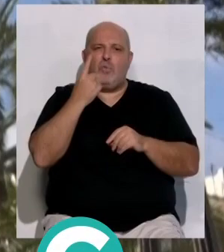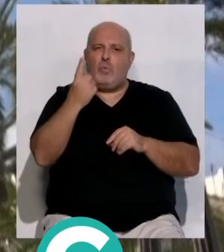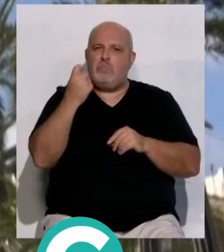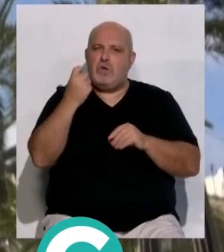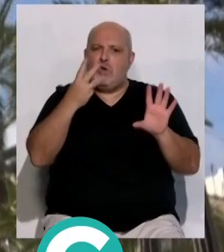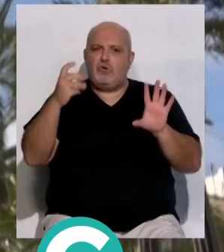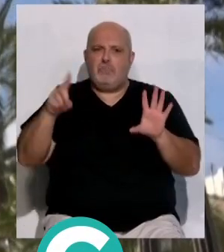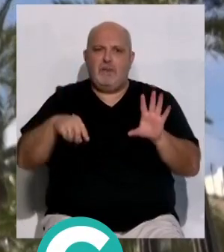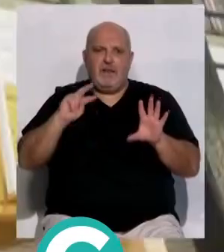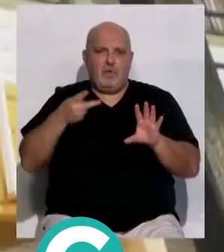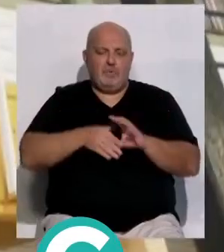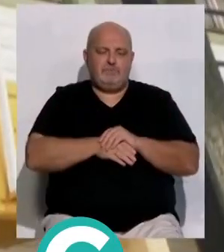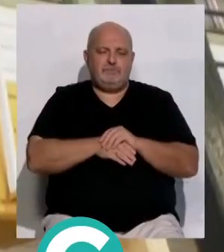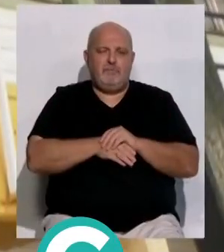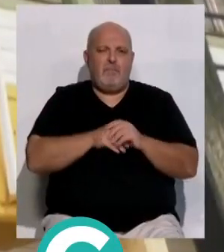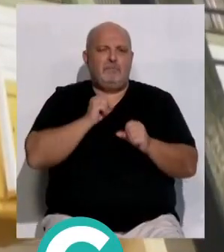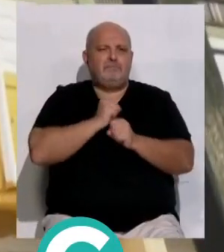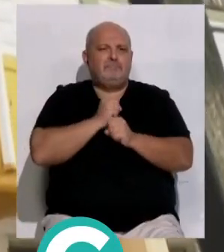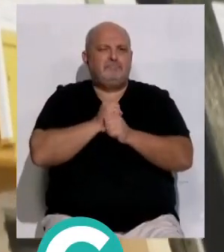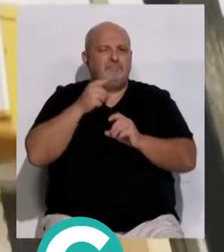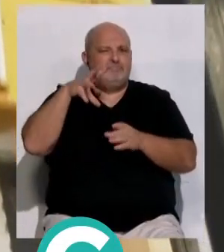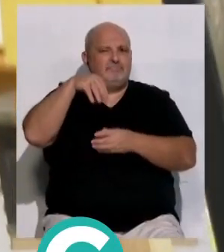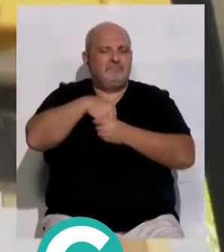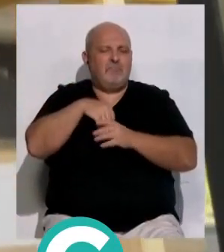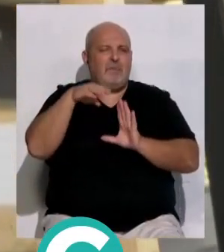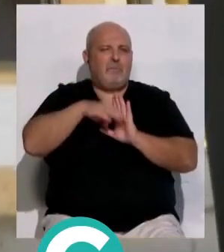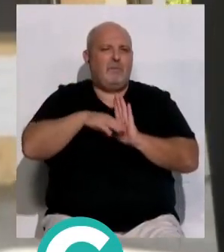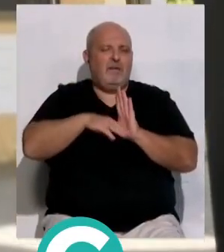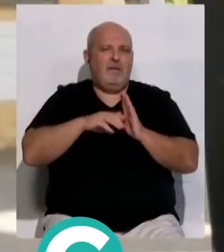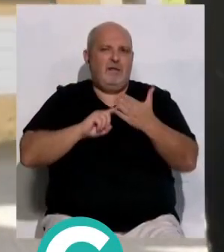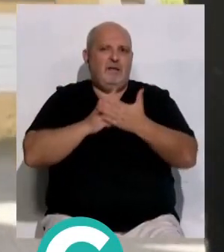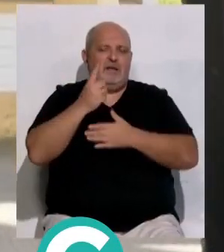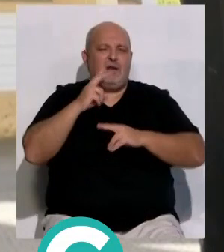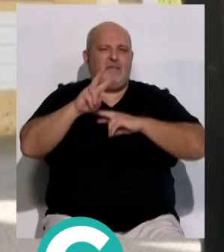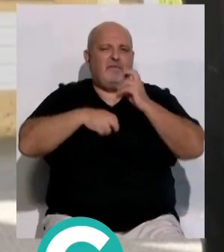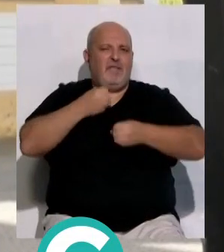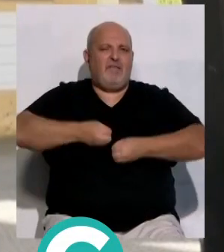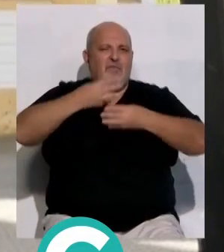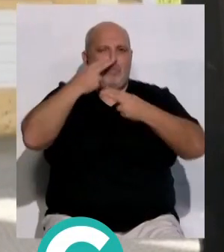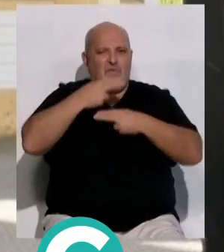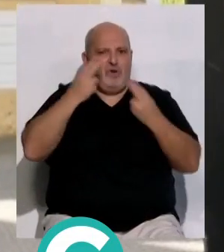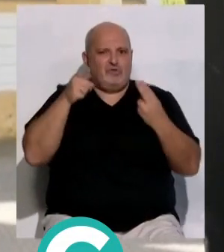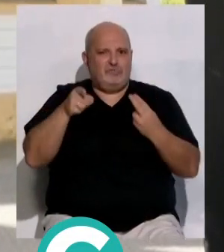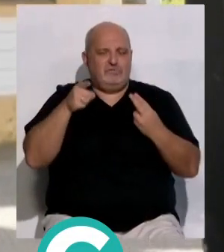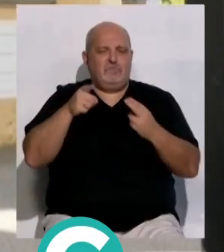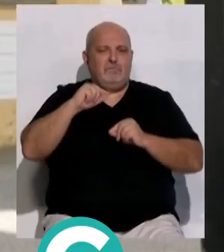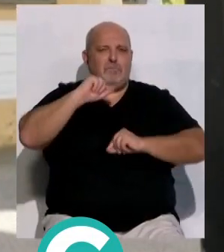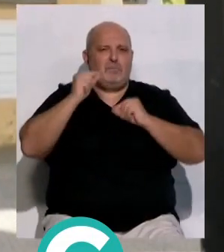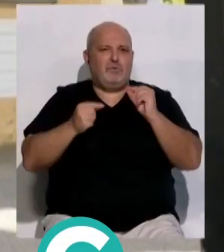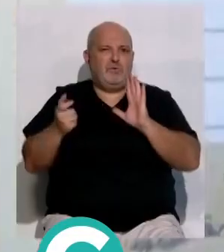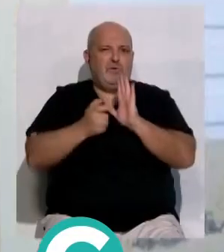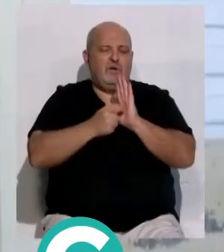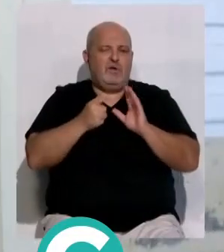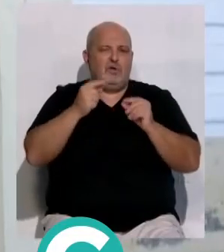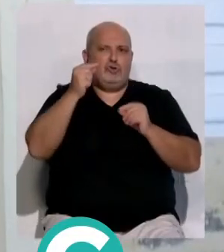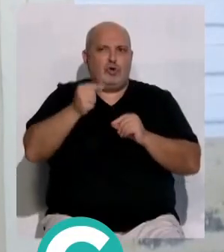millón 800 mil euros. Los trabajos se incluyen en el programa de impulso a la rehabilitación de edificios públicos. Del presupuesto total